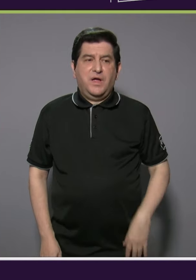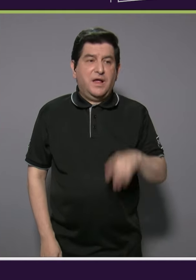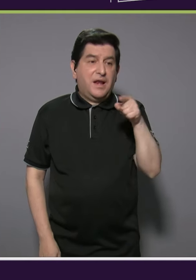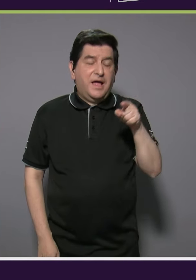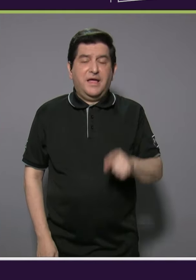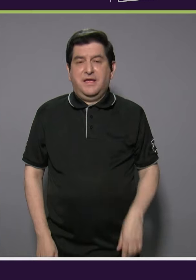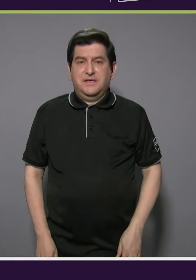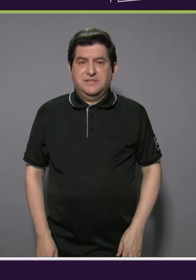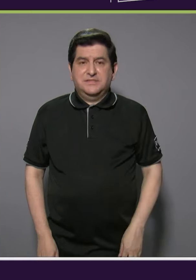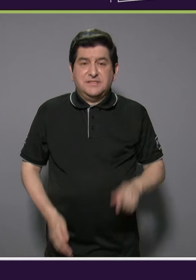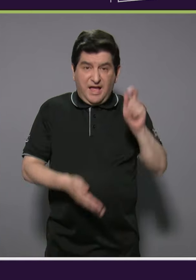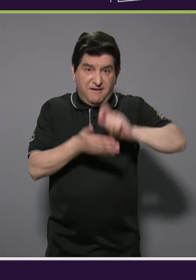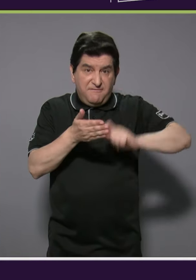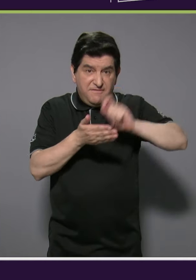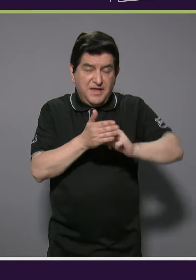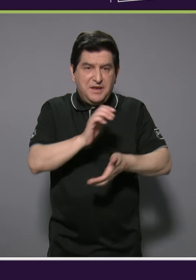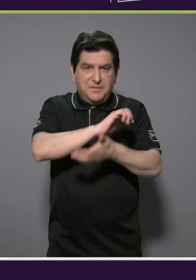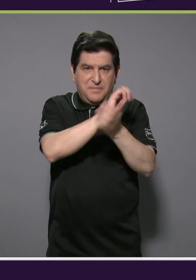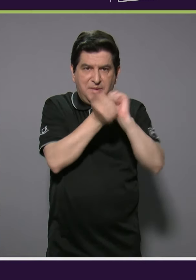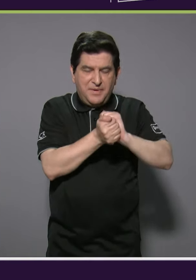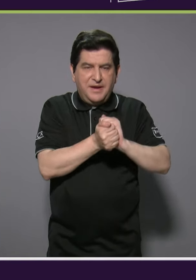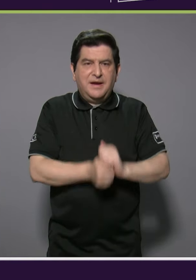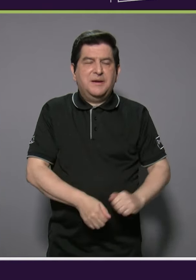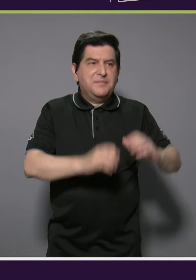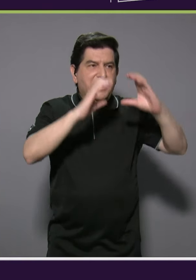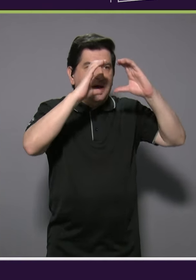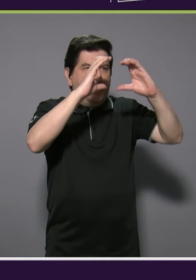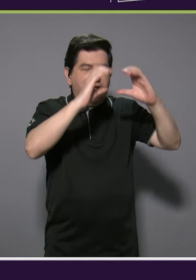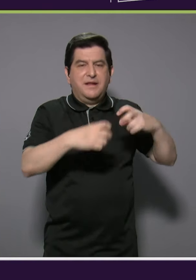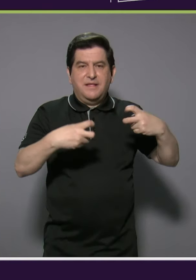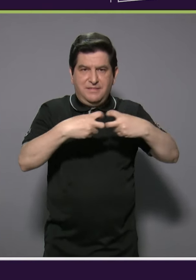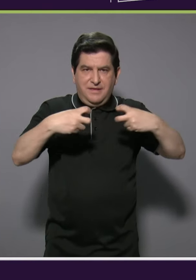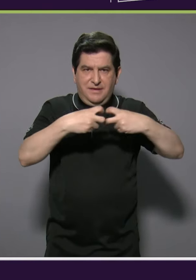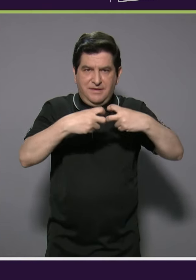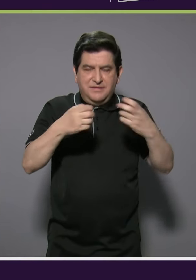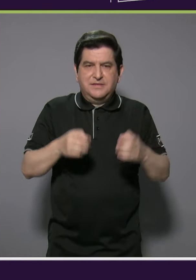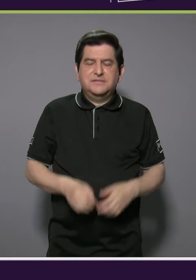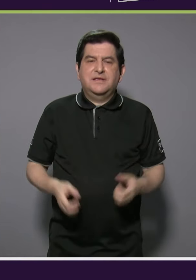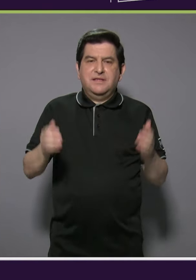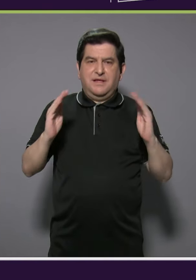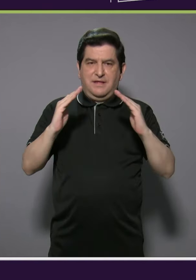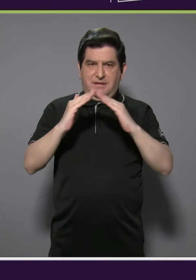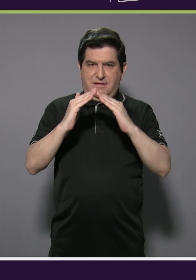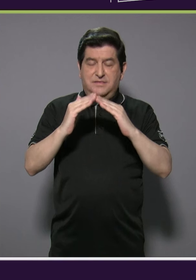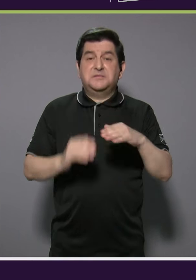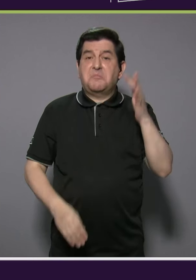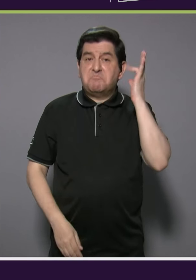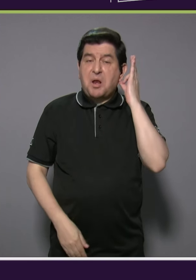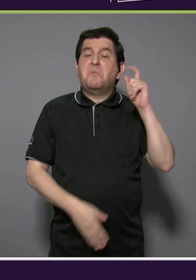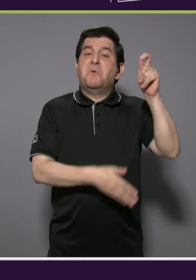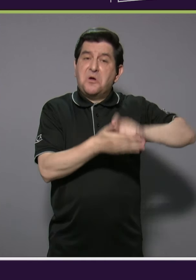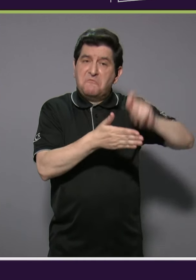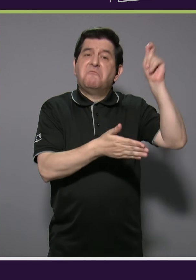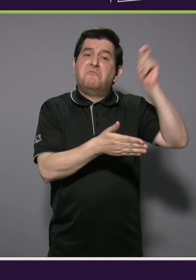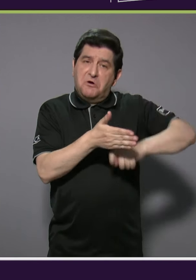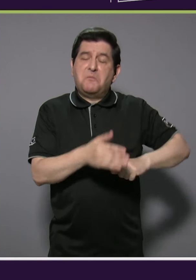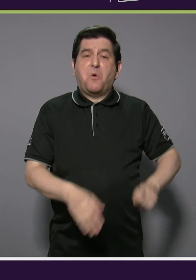cambiar, esta firma es para cambiar el medidor de la casa. Entonces la señora llegó, firmó